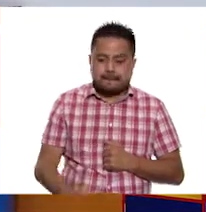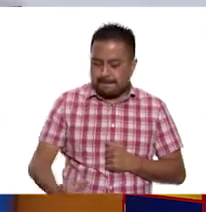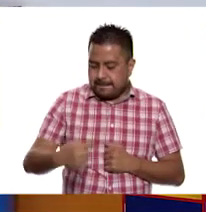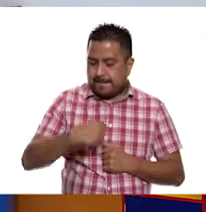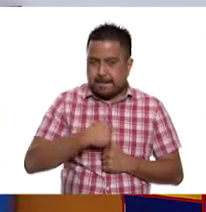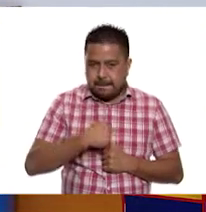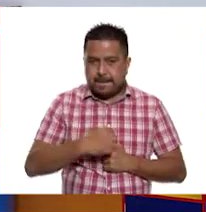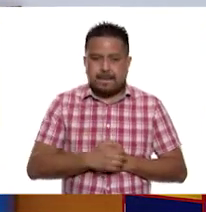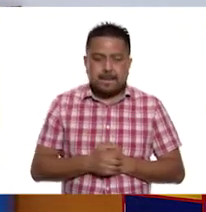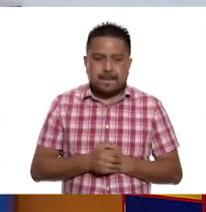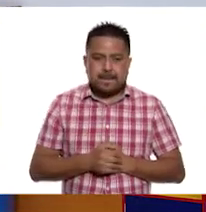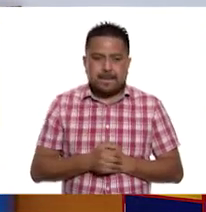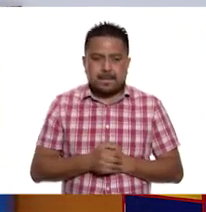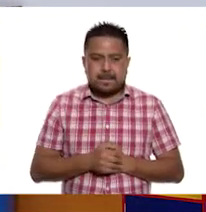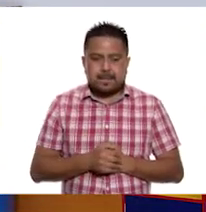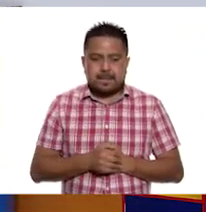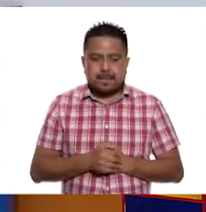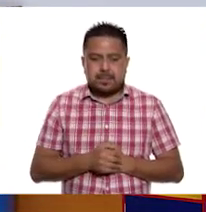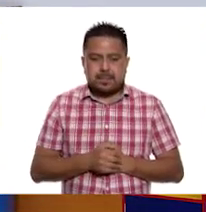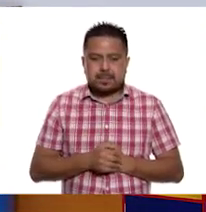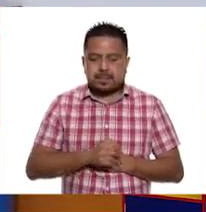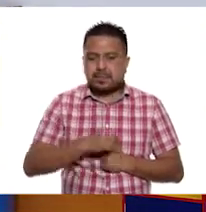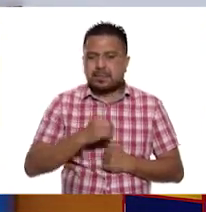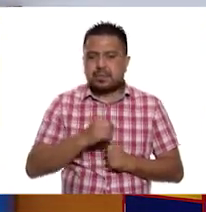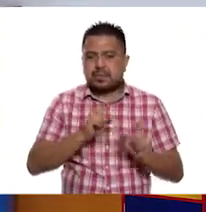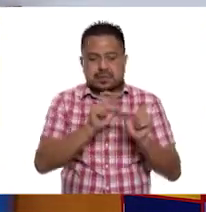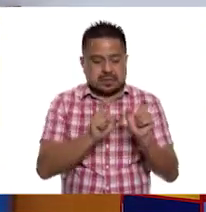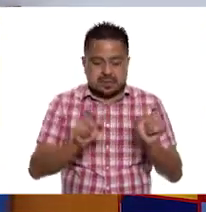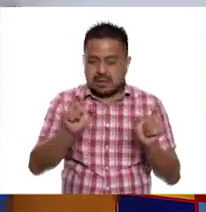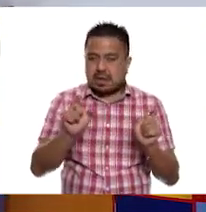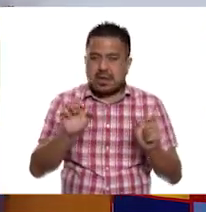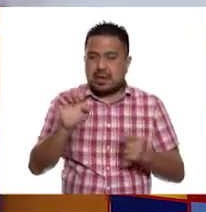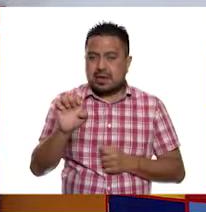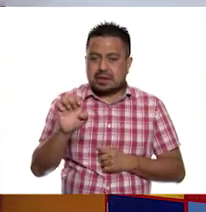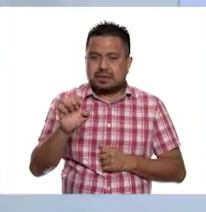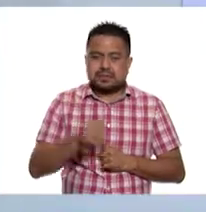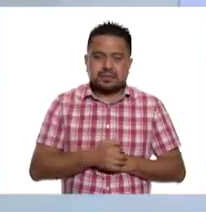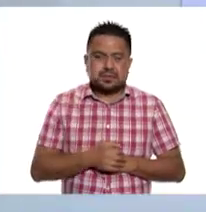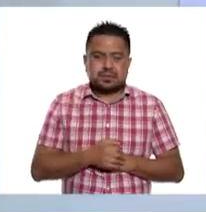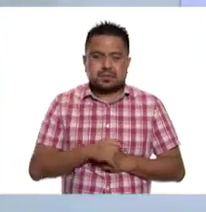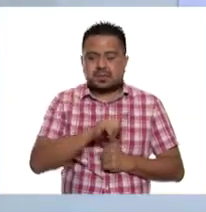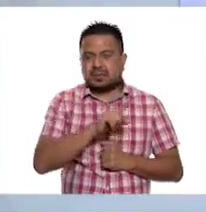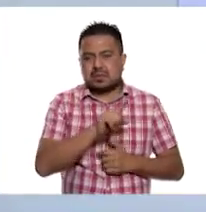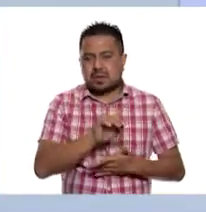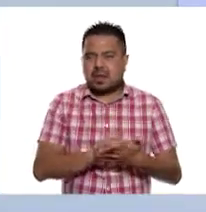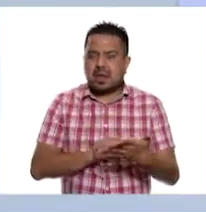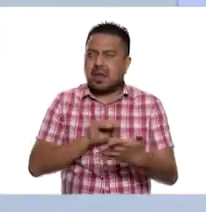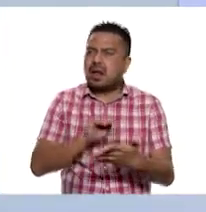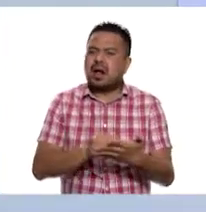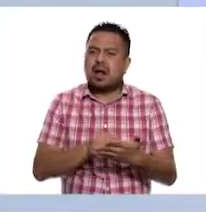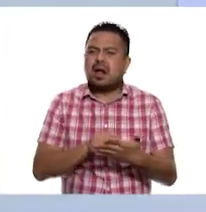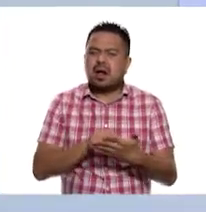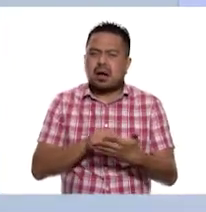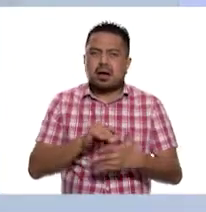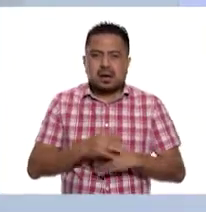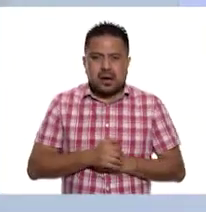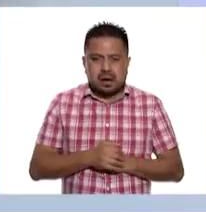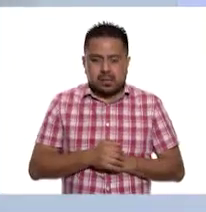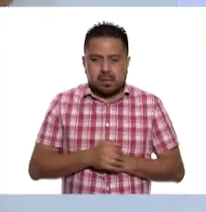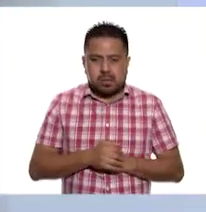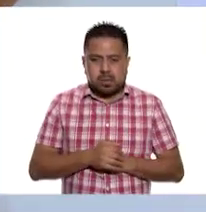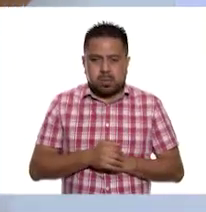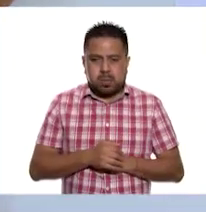espacio. E, ella anota así. E,